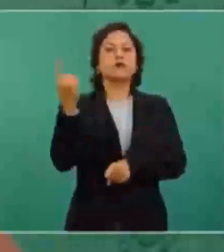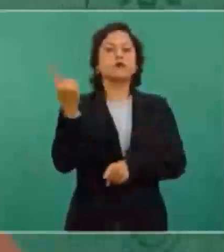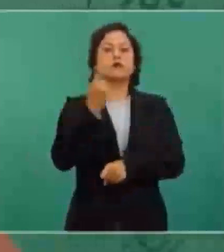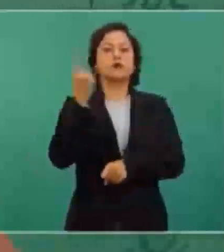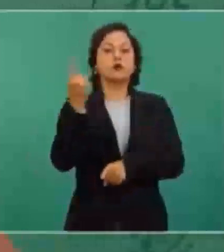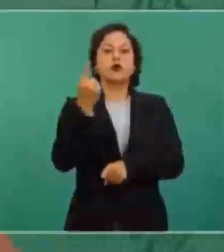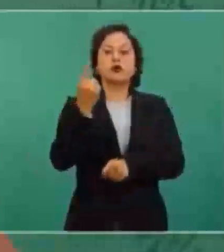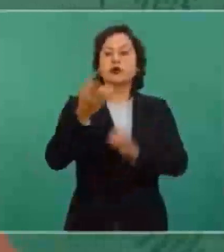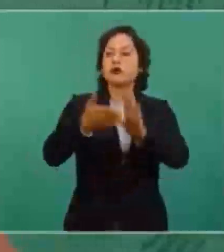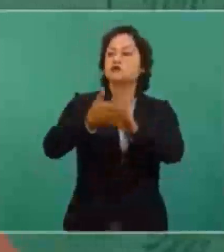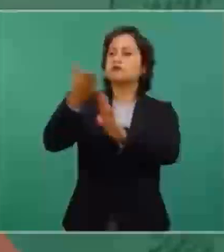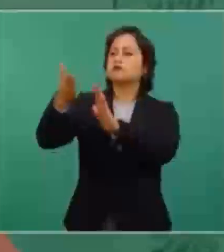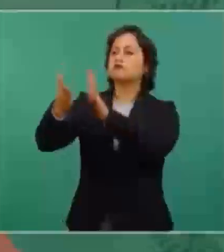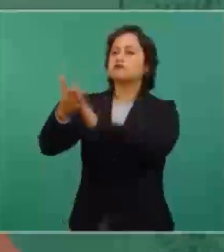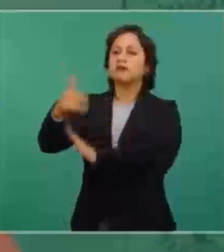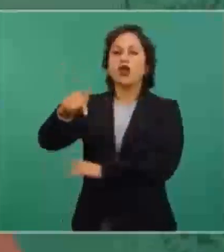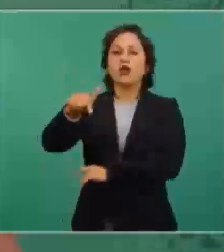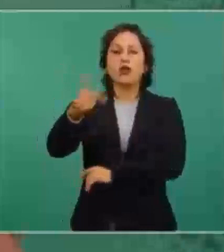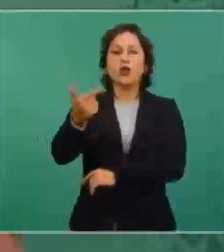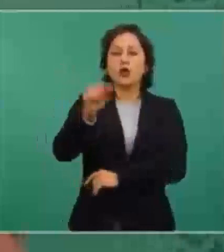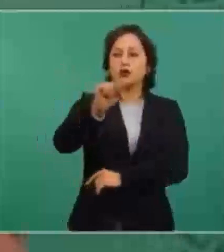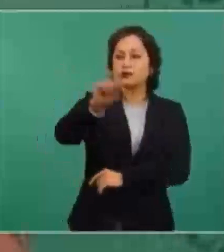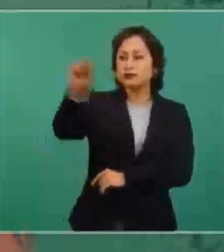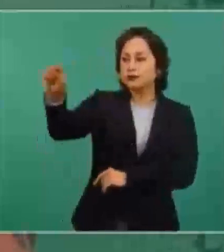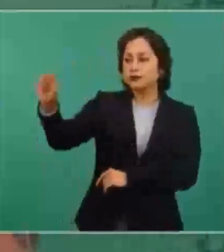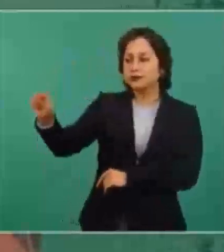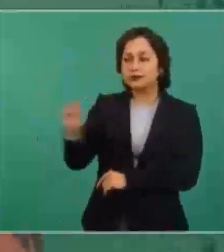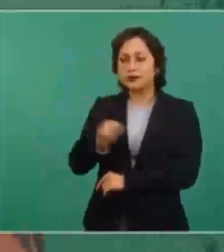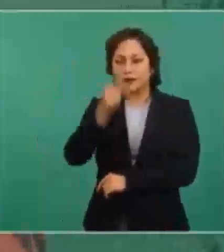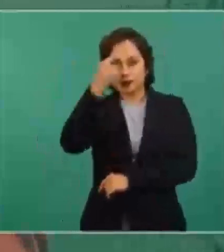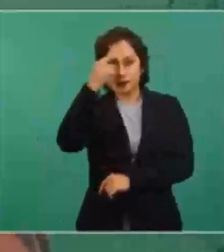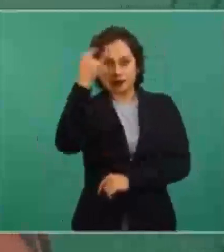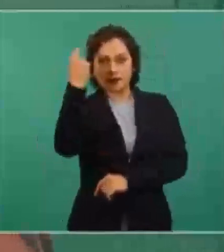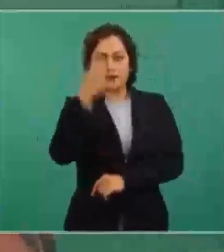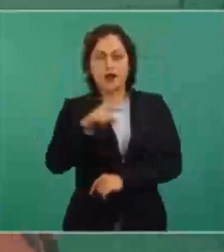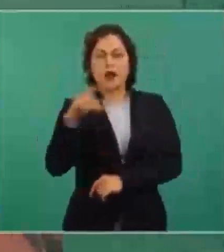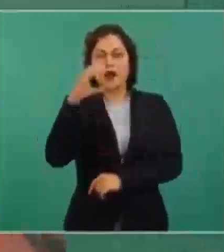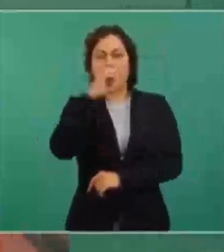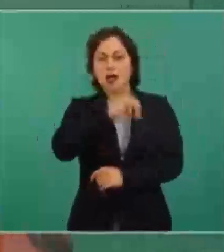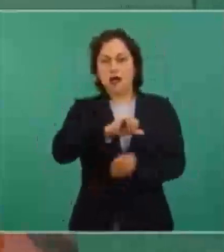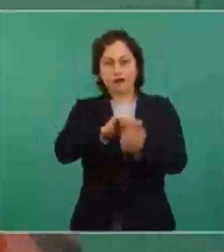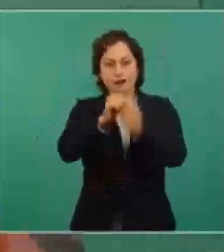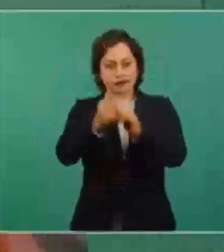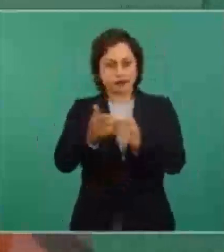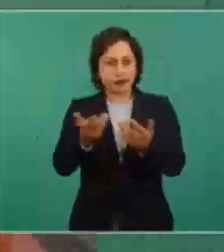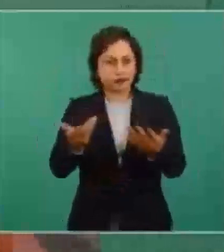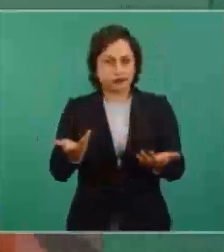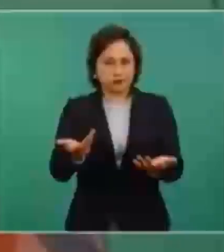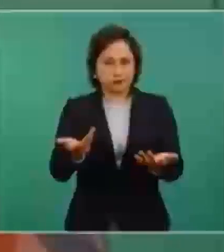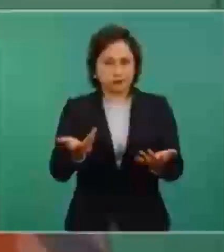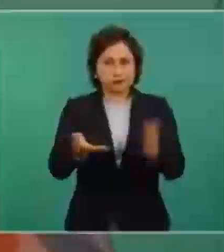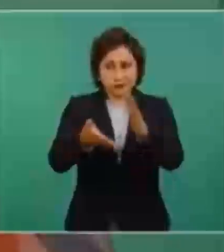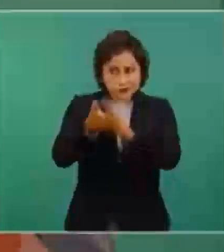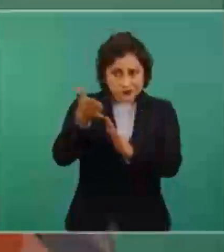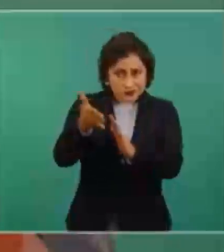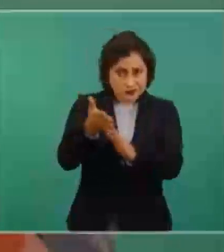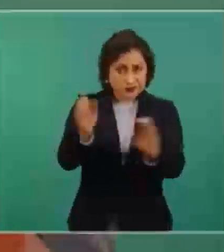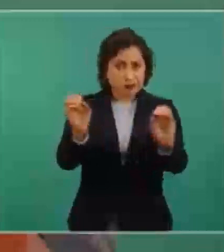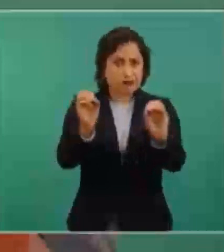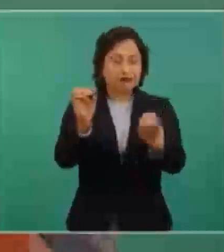plantas termoeléctricas. No construyeron las plantas termoeléctricas,